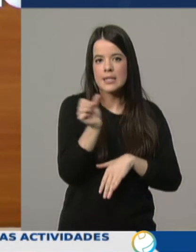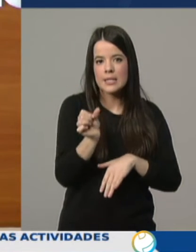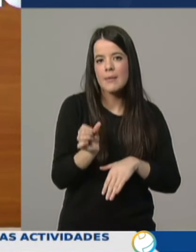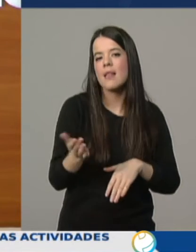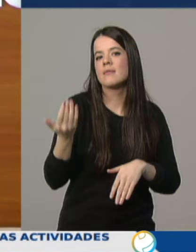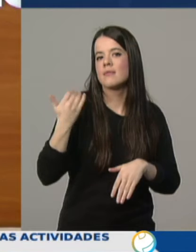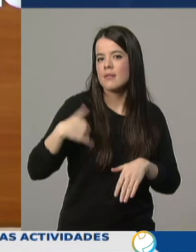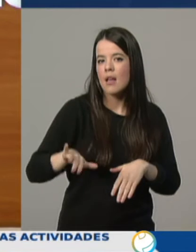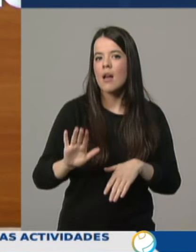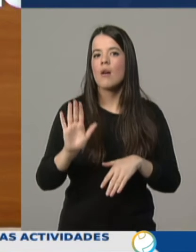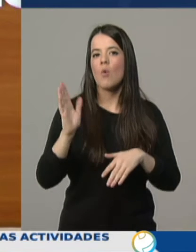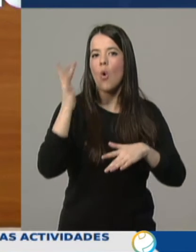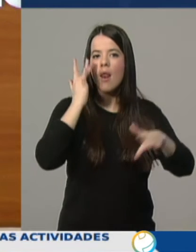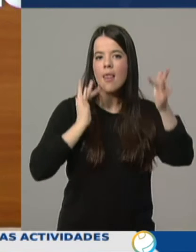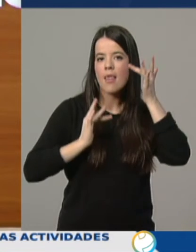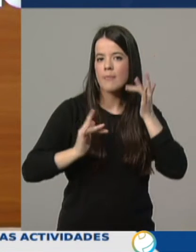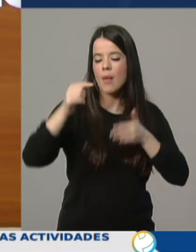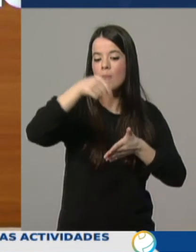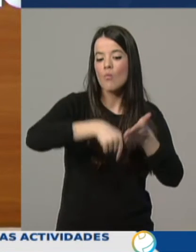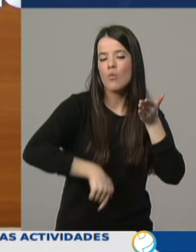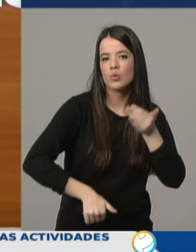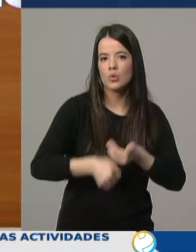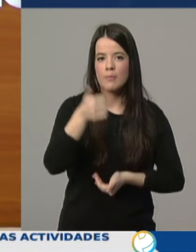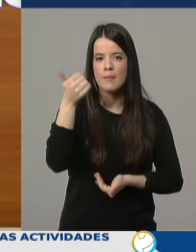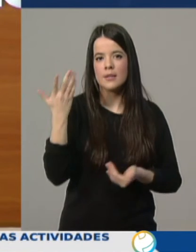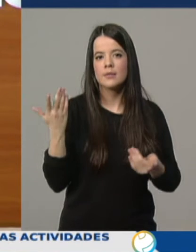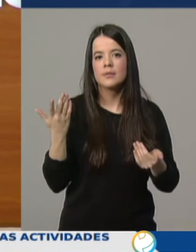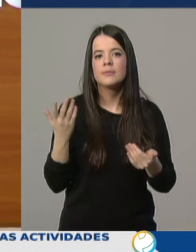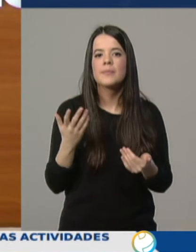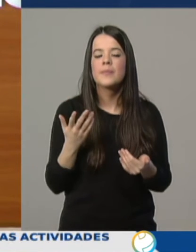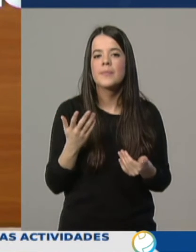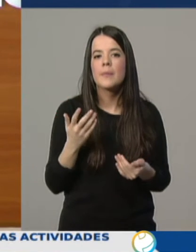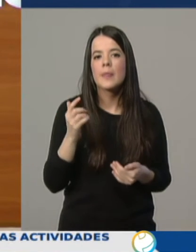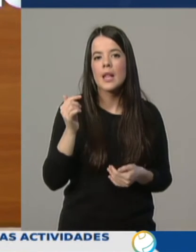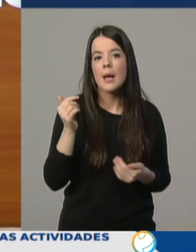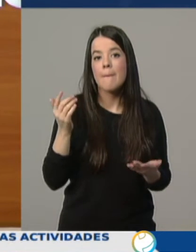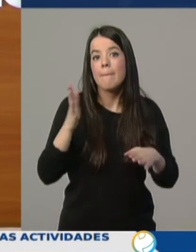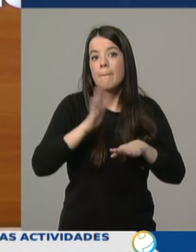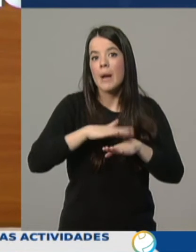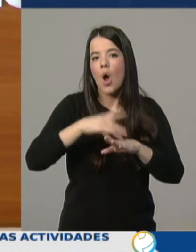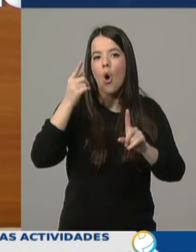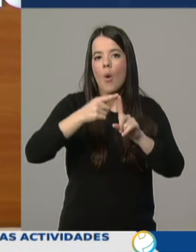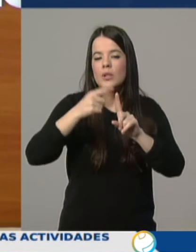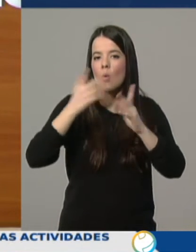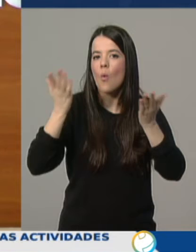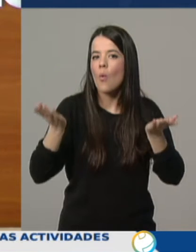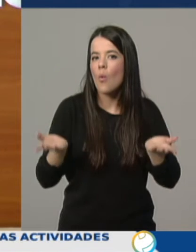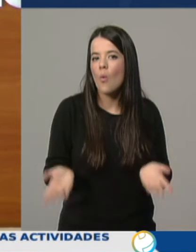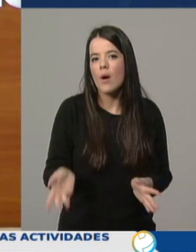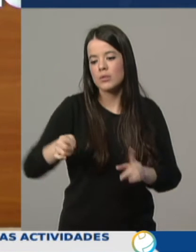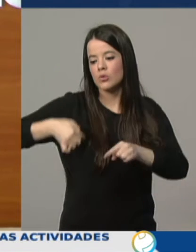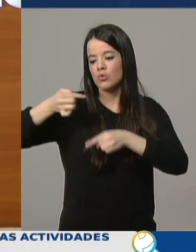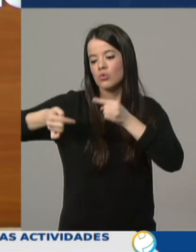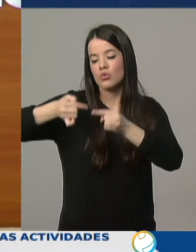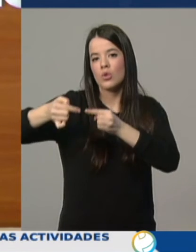reforzamiento de limpieza y desinfección de dicho transporte urbano con la idea de que todos los días se